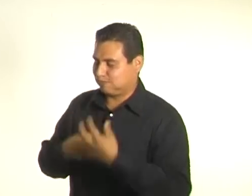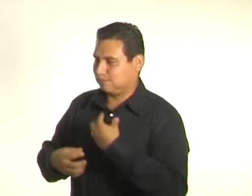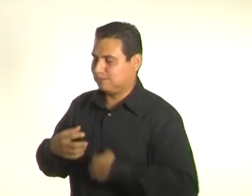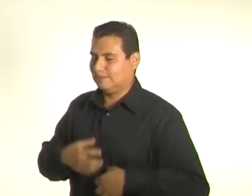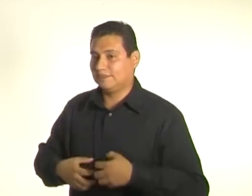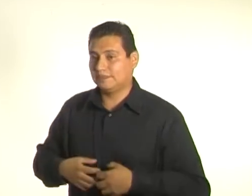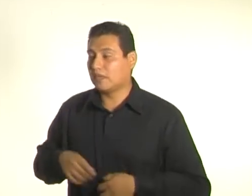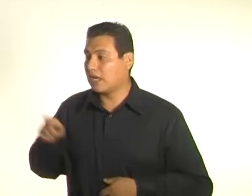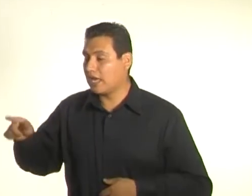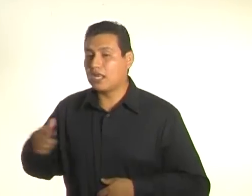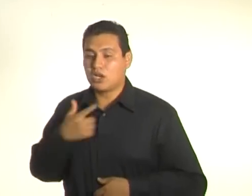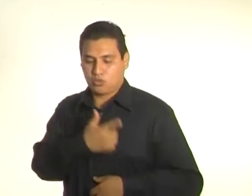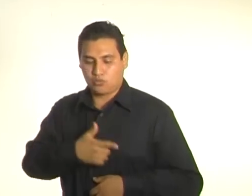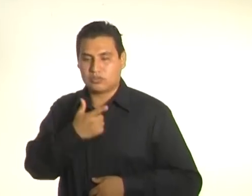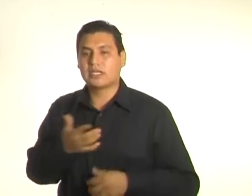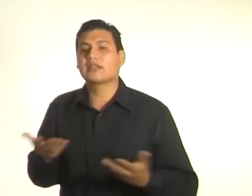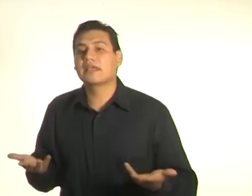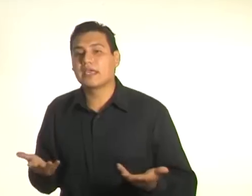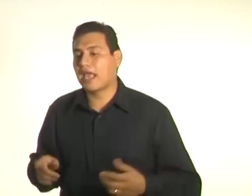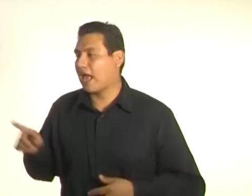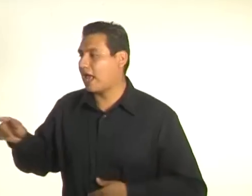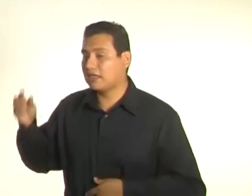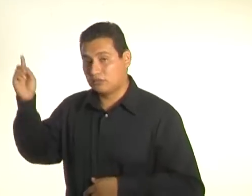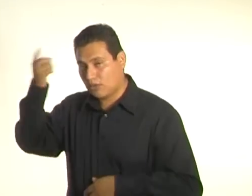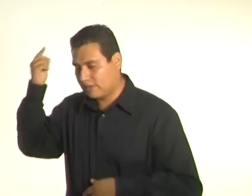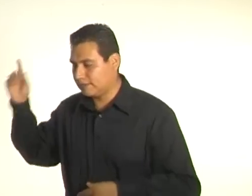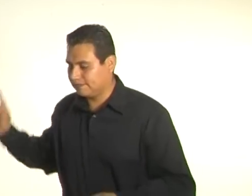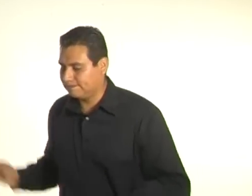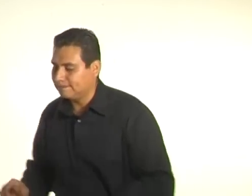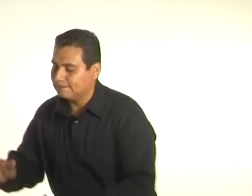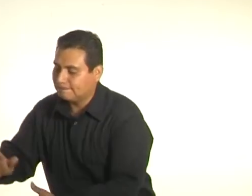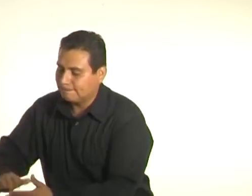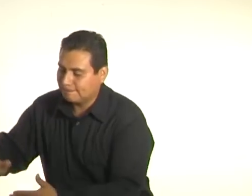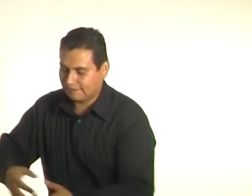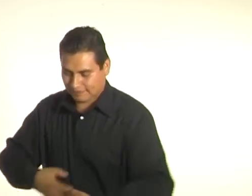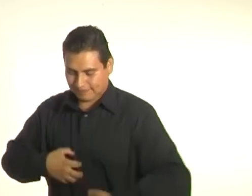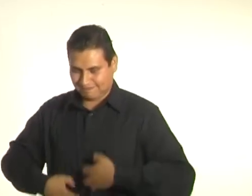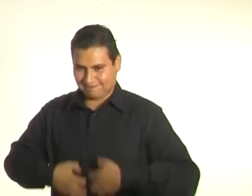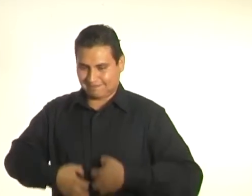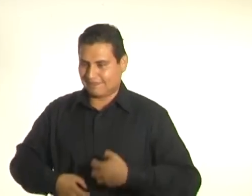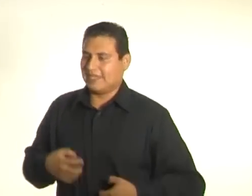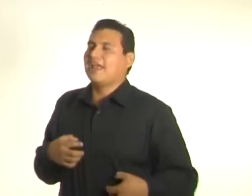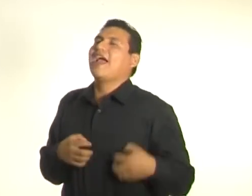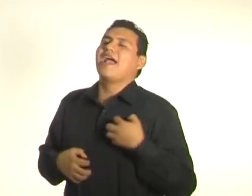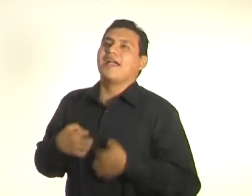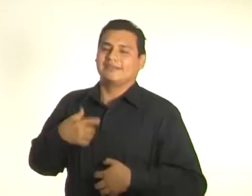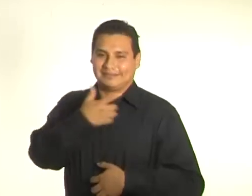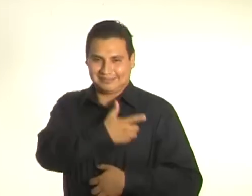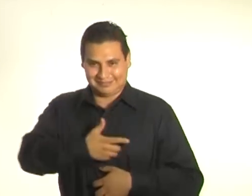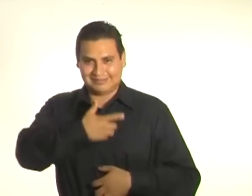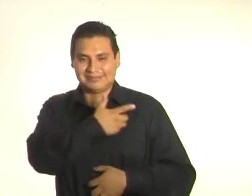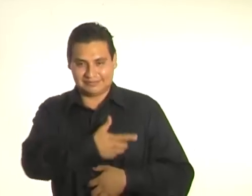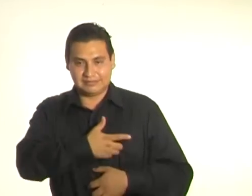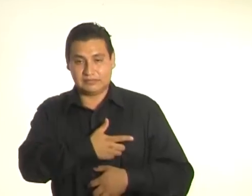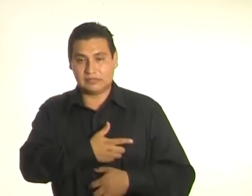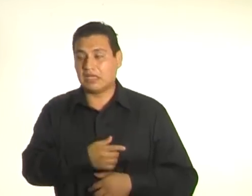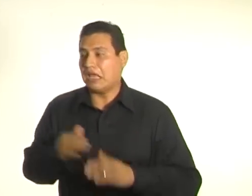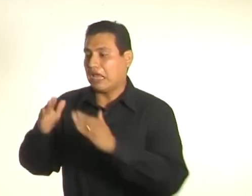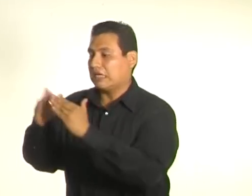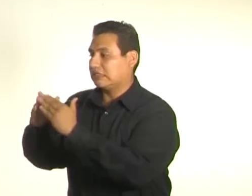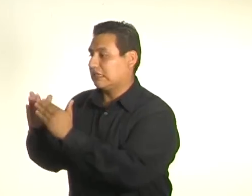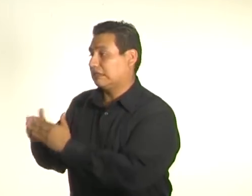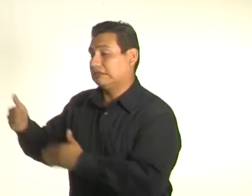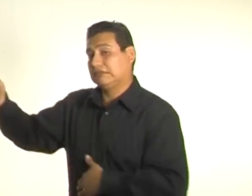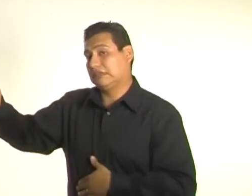rascasen de la cola a la cabeza en seis casas distintas. Y que le dejaran dormir